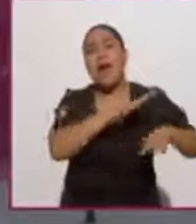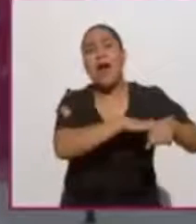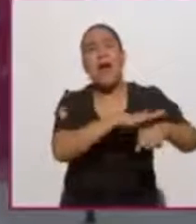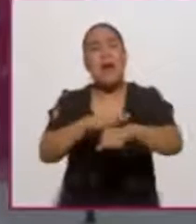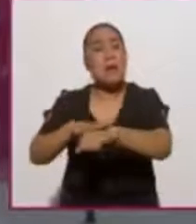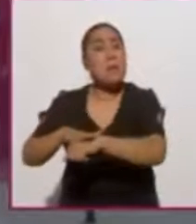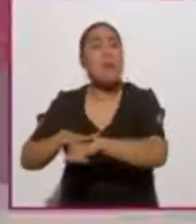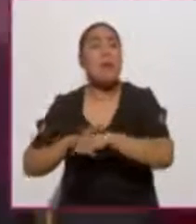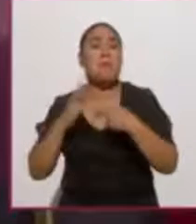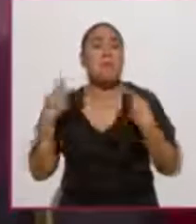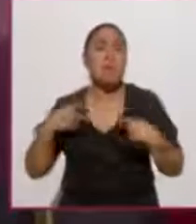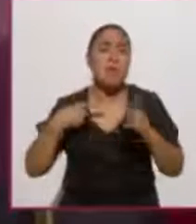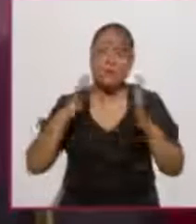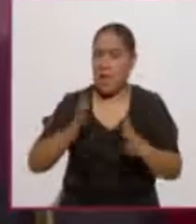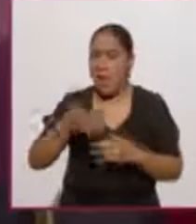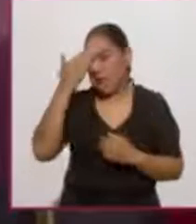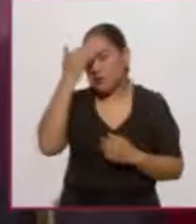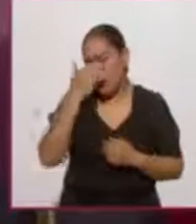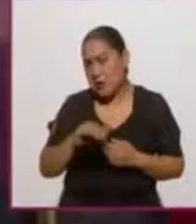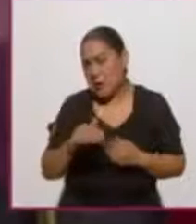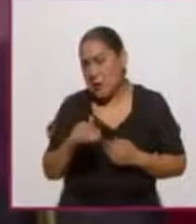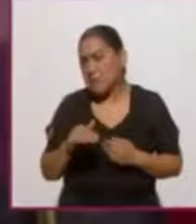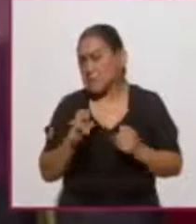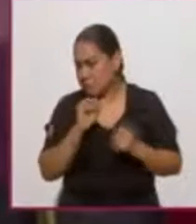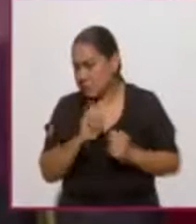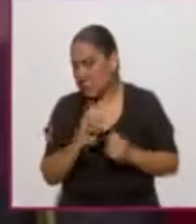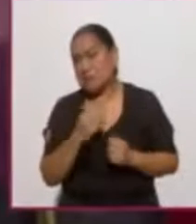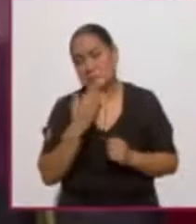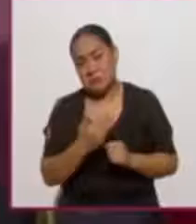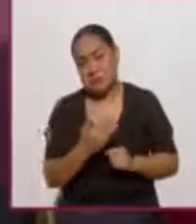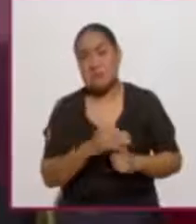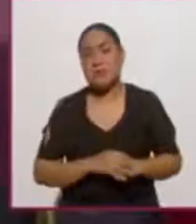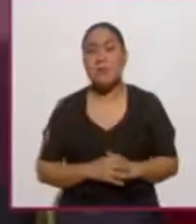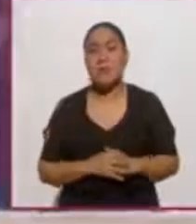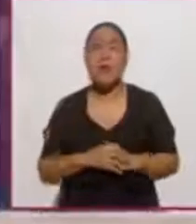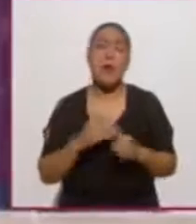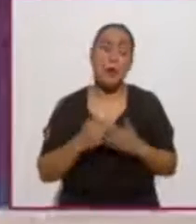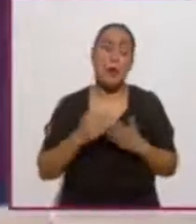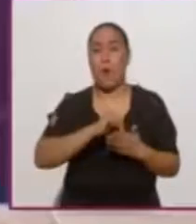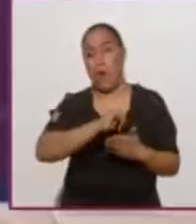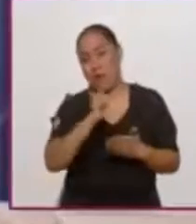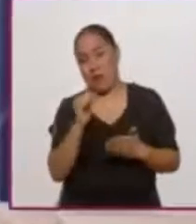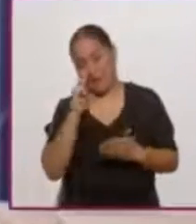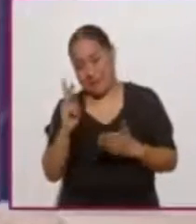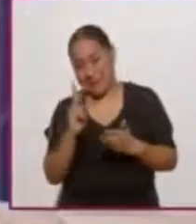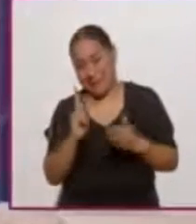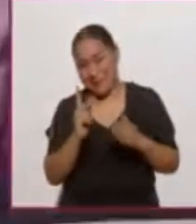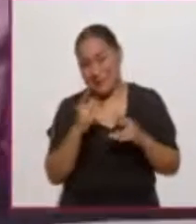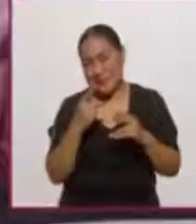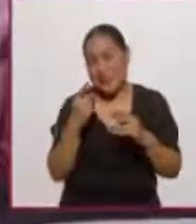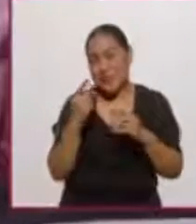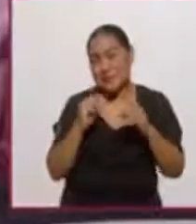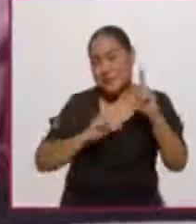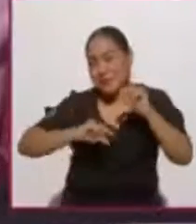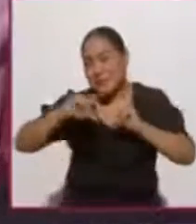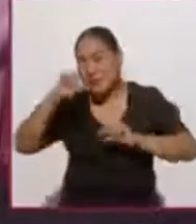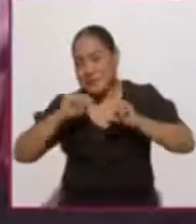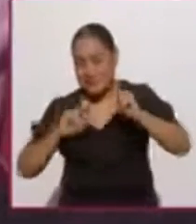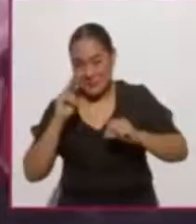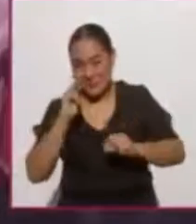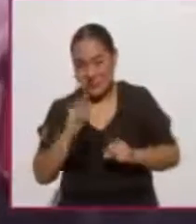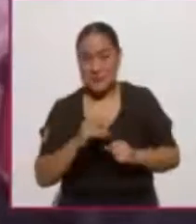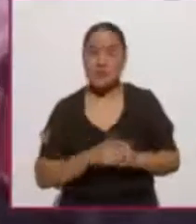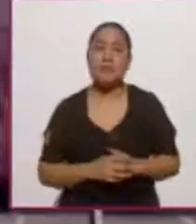altos de esta medida. En el siguiente gráfico, Lucita, verás que, pues,